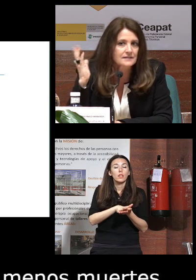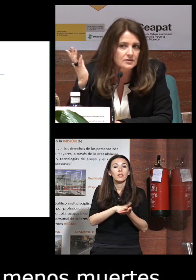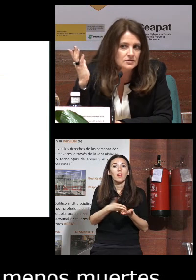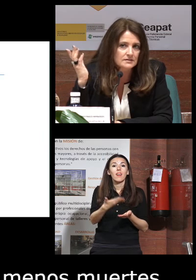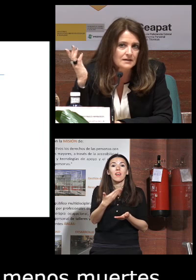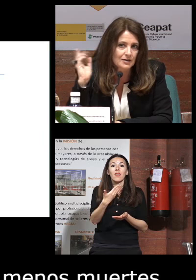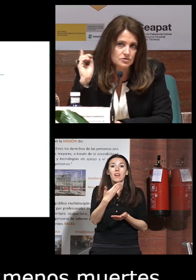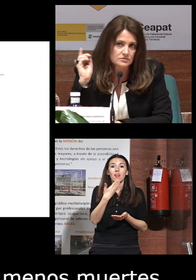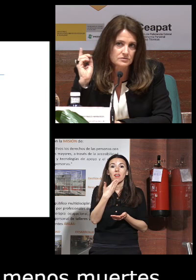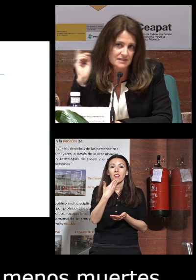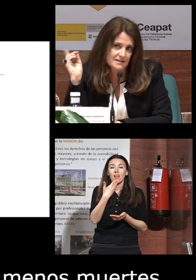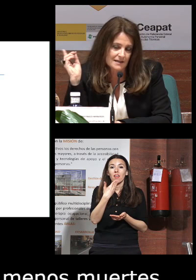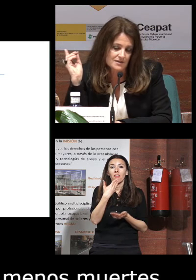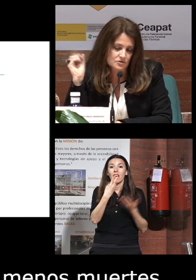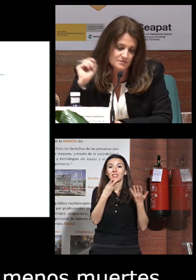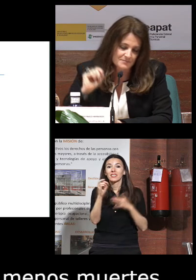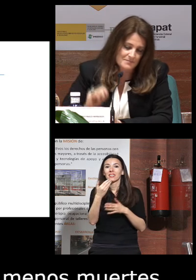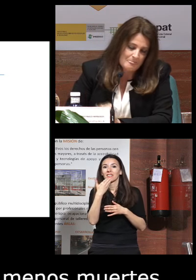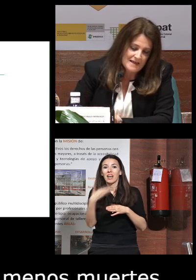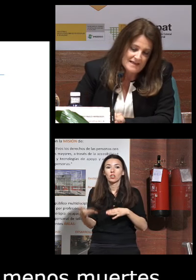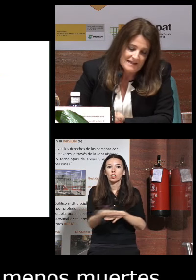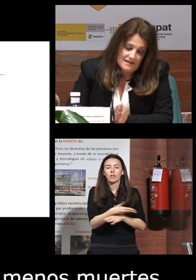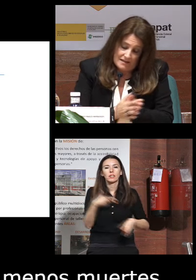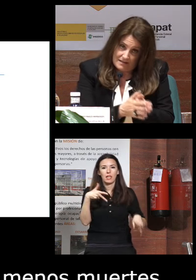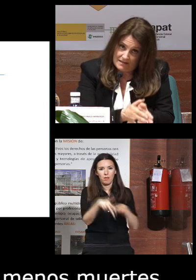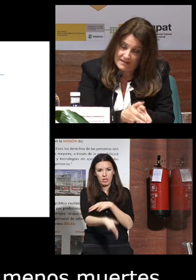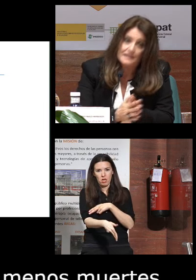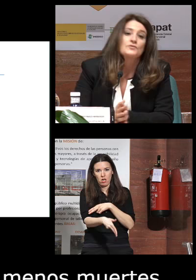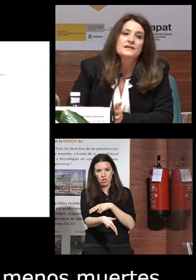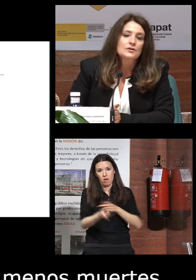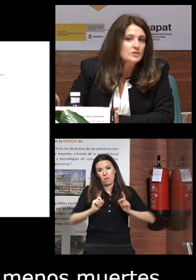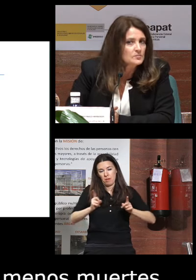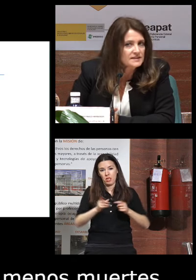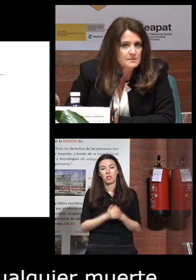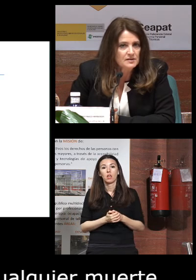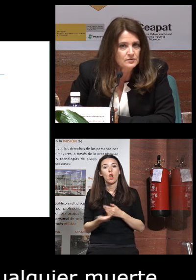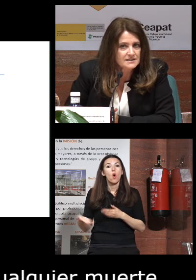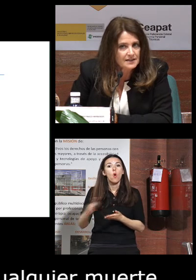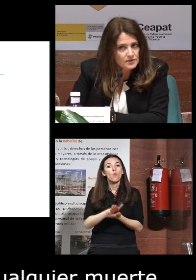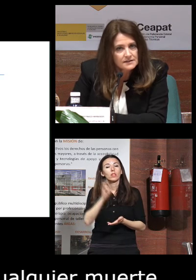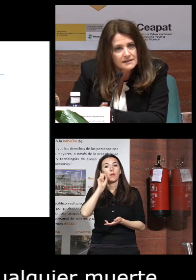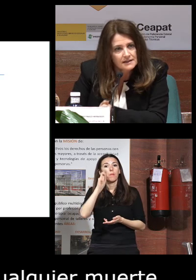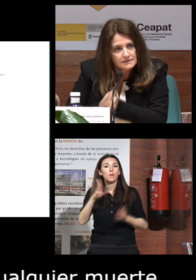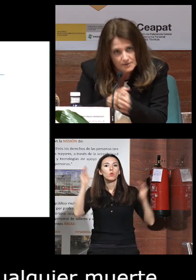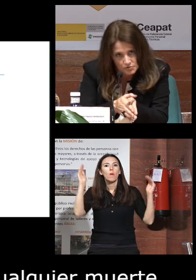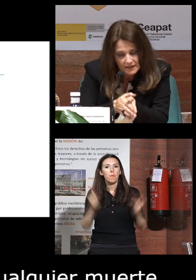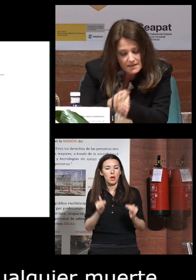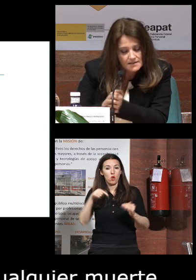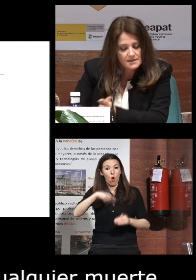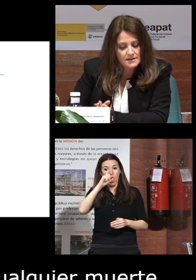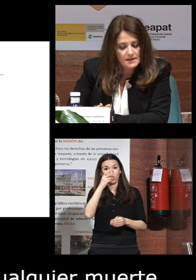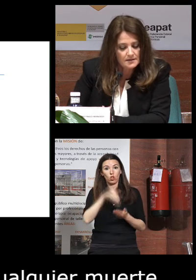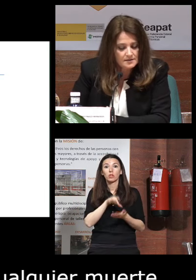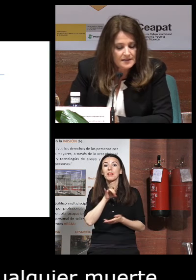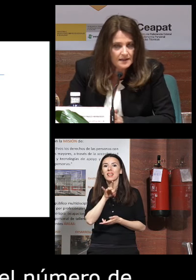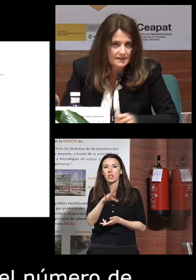anterior a los 70 años dice reducir el número de muertes prematuras que hoy en día en 2015